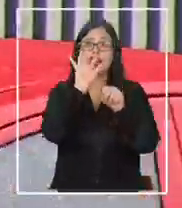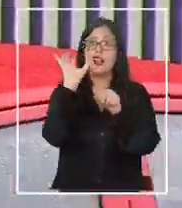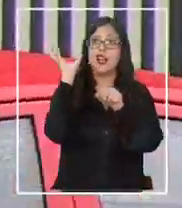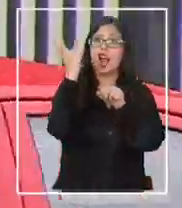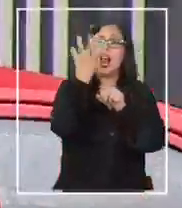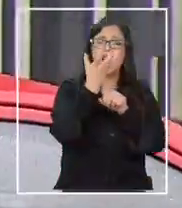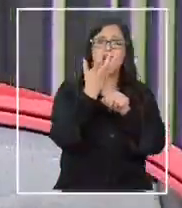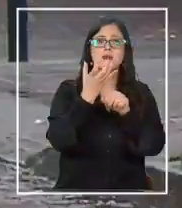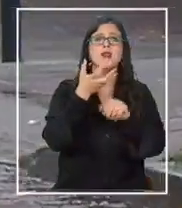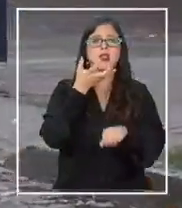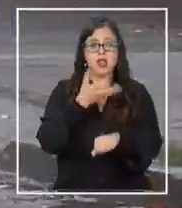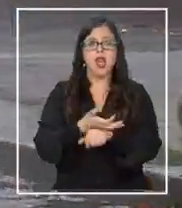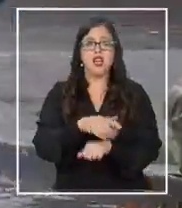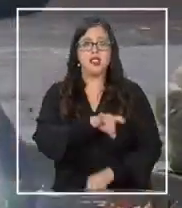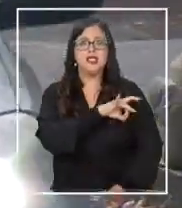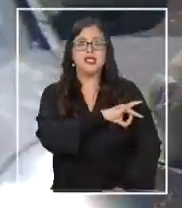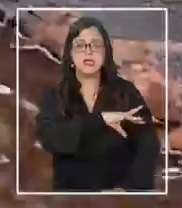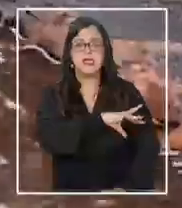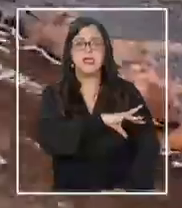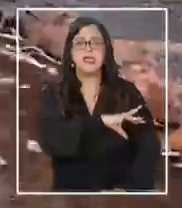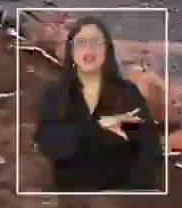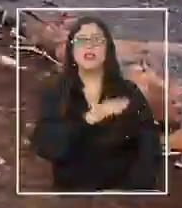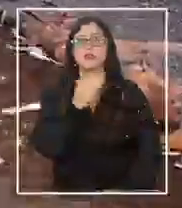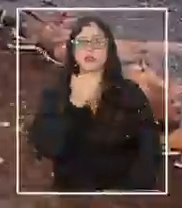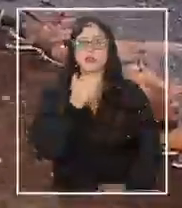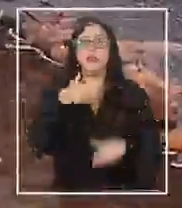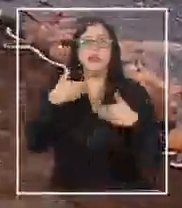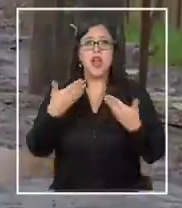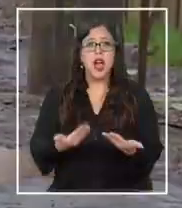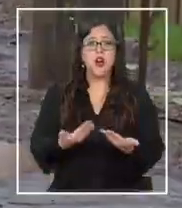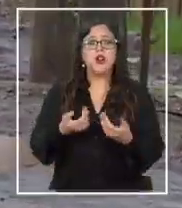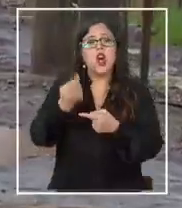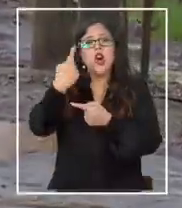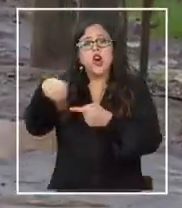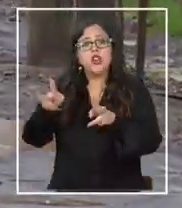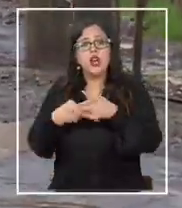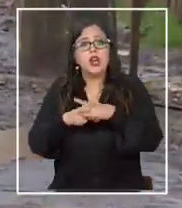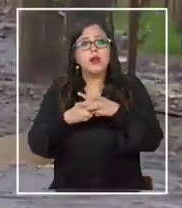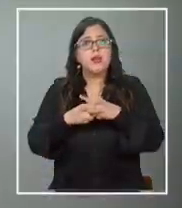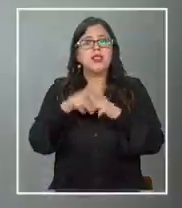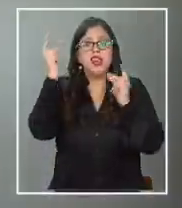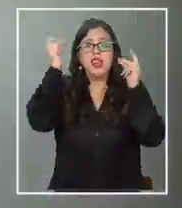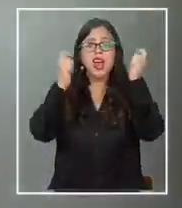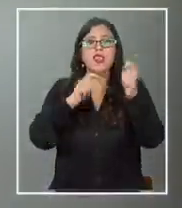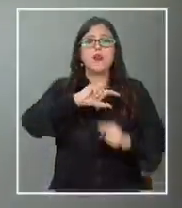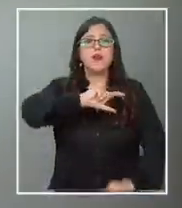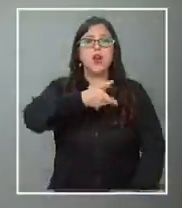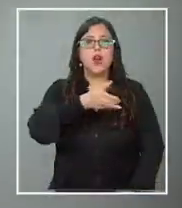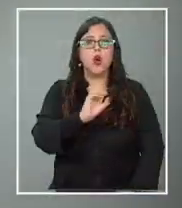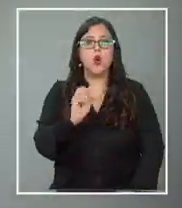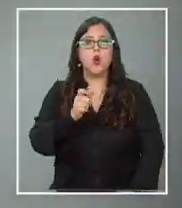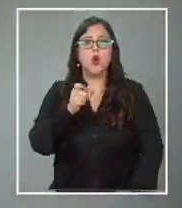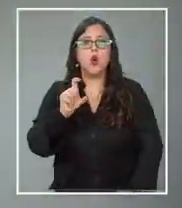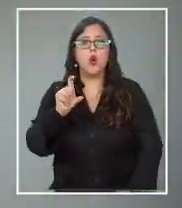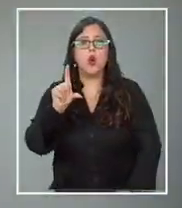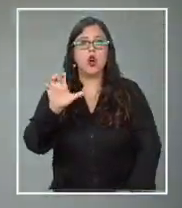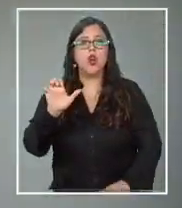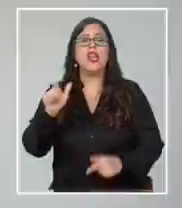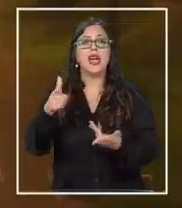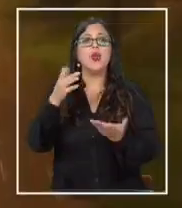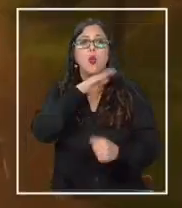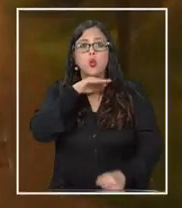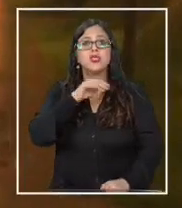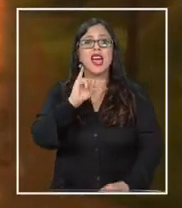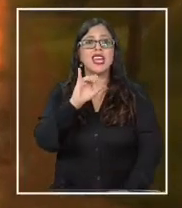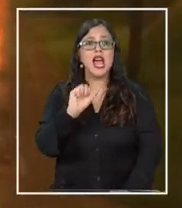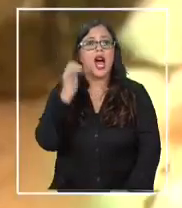adversos que ya existen en nuestro país y a la que ahora se suma una herramienta creada por Google que utiliza inteligencia artificial